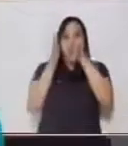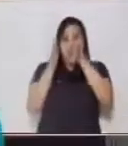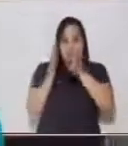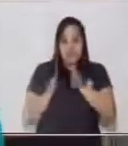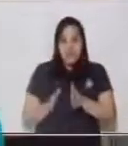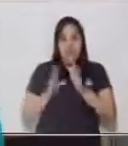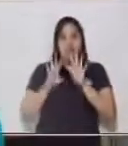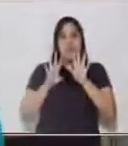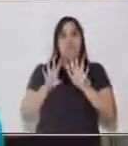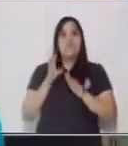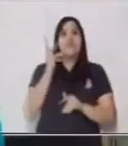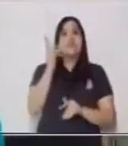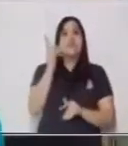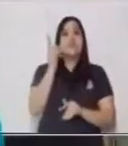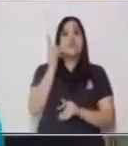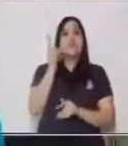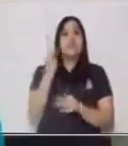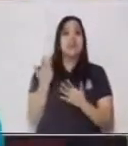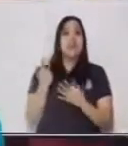decenas, ¿cuál sería su valor?